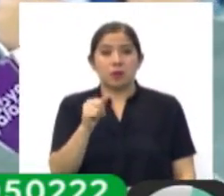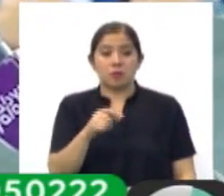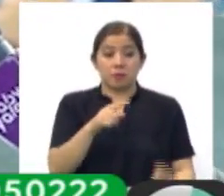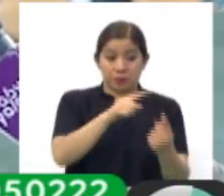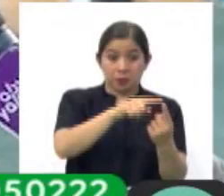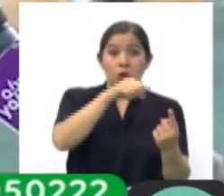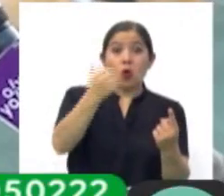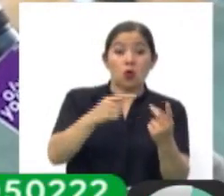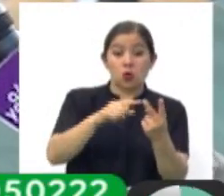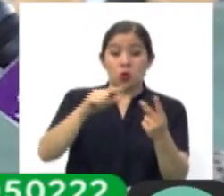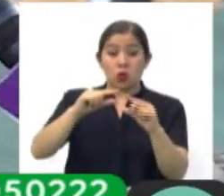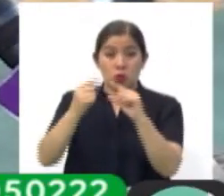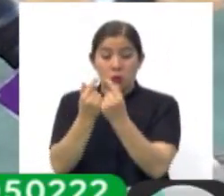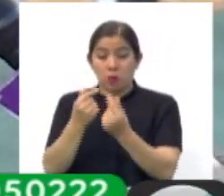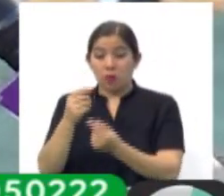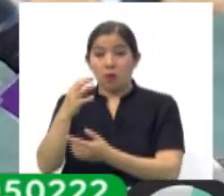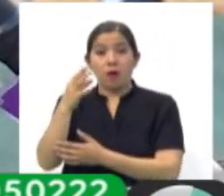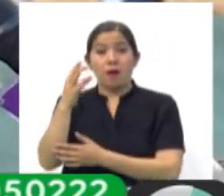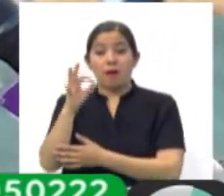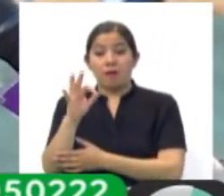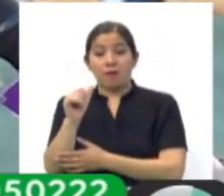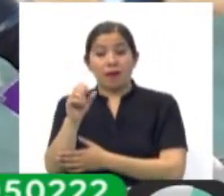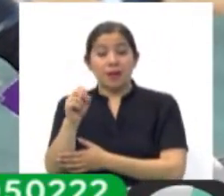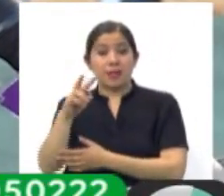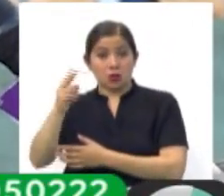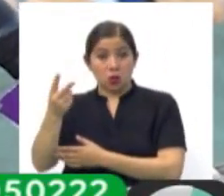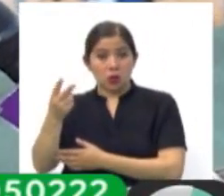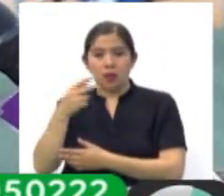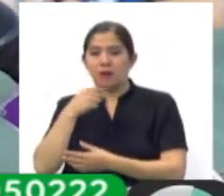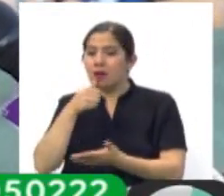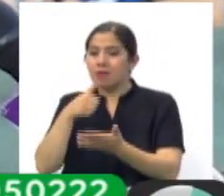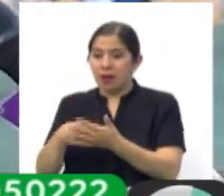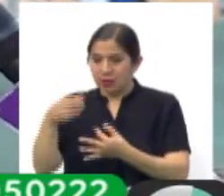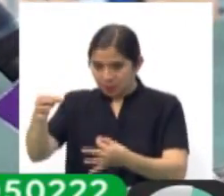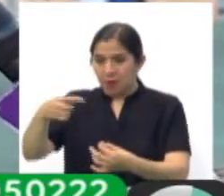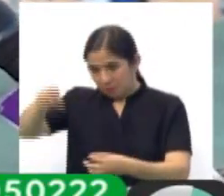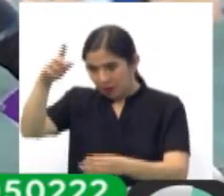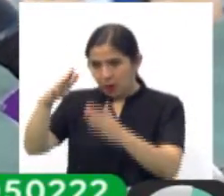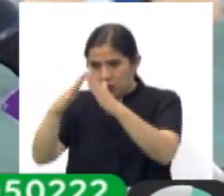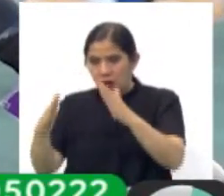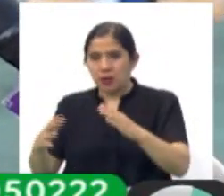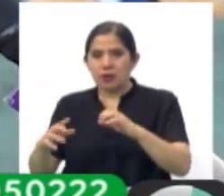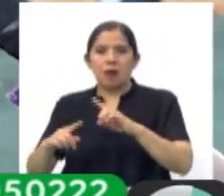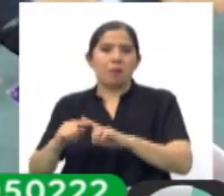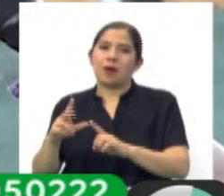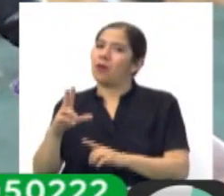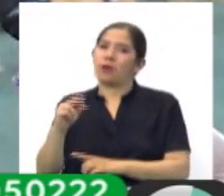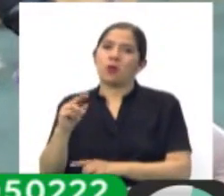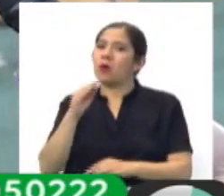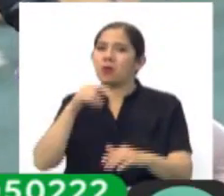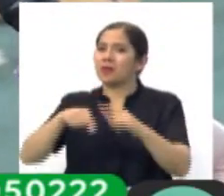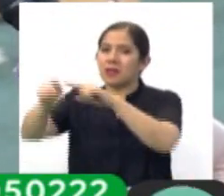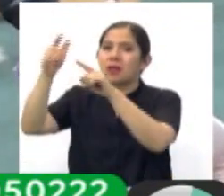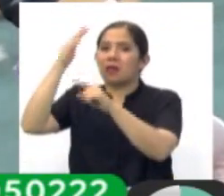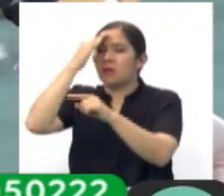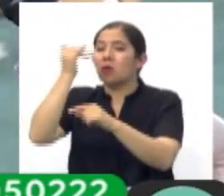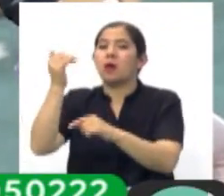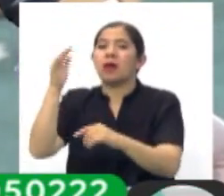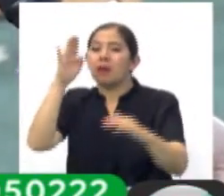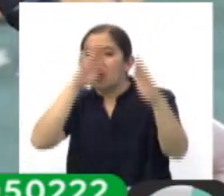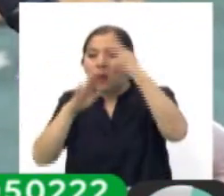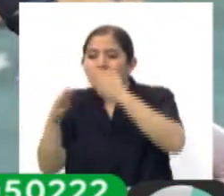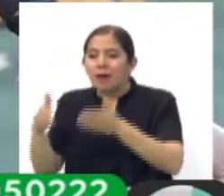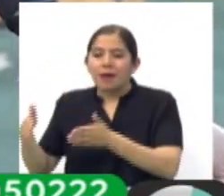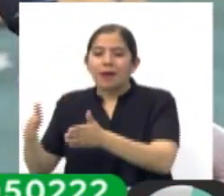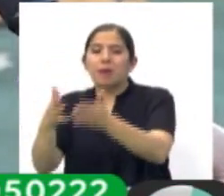hemos retornado, pese a que nos han dado el memorándum de retorno a nuestros domicilios, por el tema de la vía. Nosotros estamos muy preocupados, por eso hemos ido a